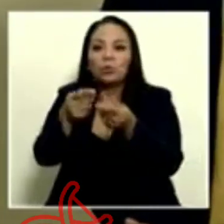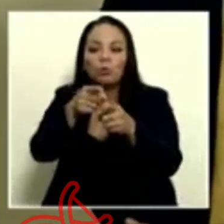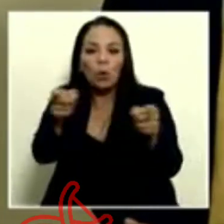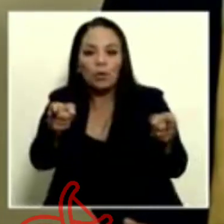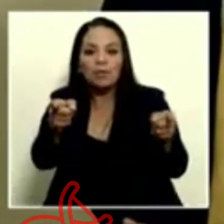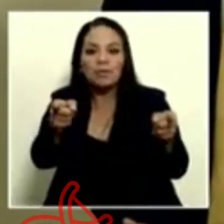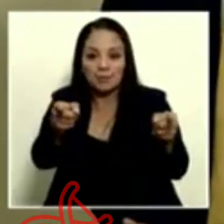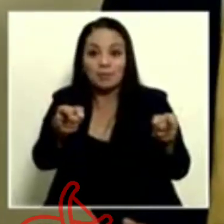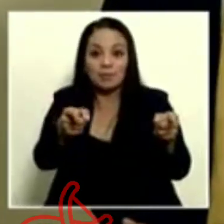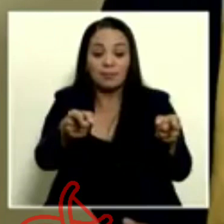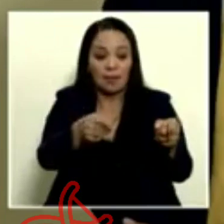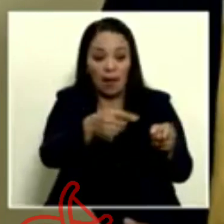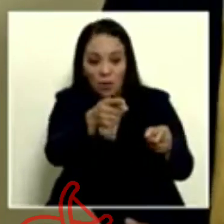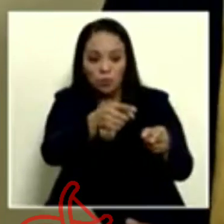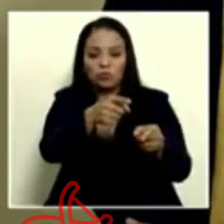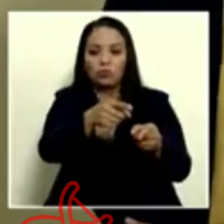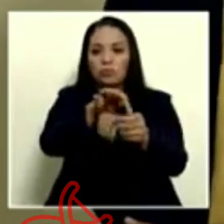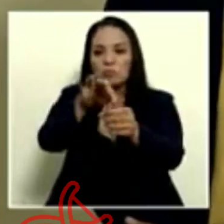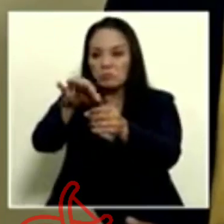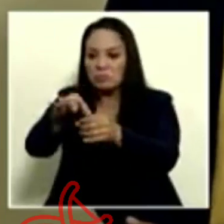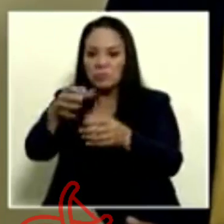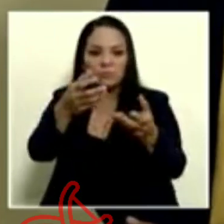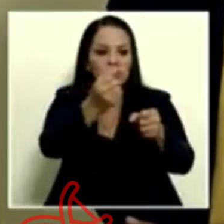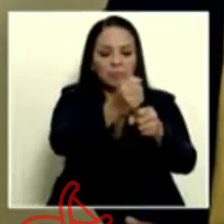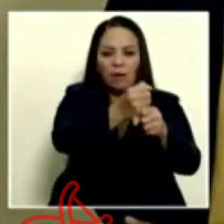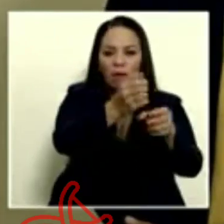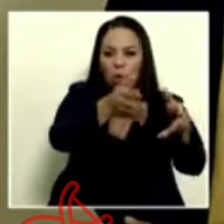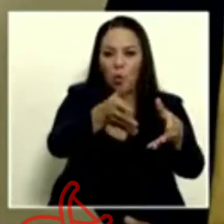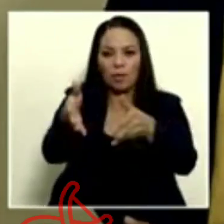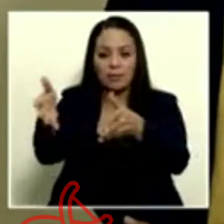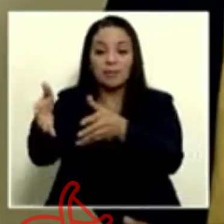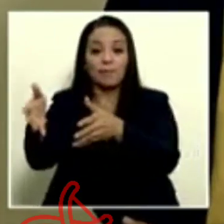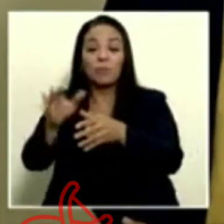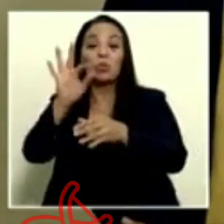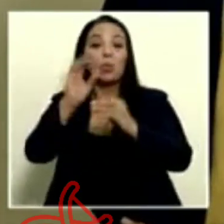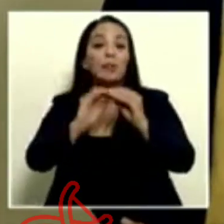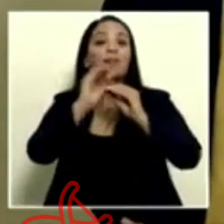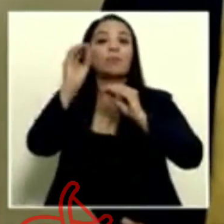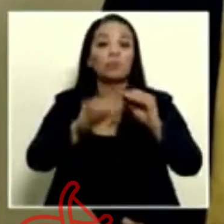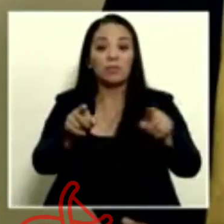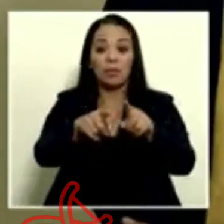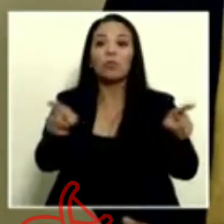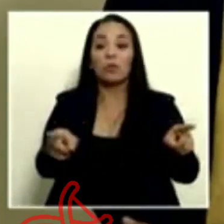medianos, al 90% de los productores agropecuarios del país,